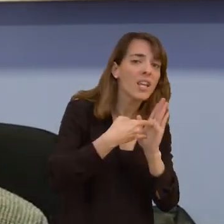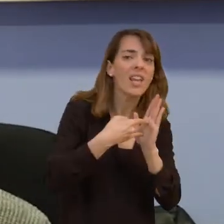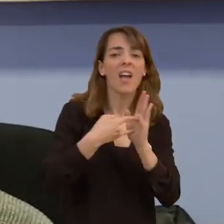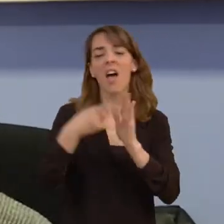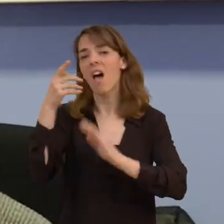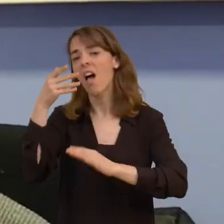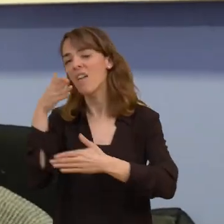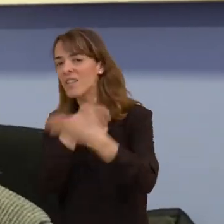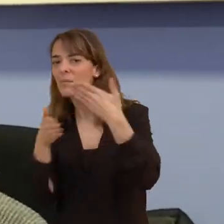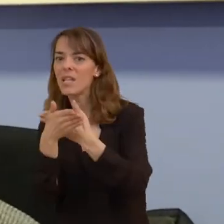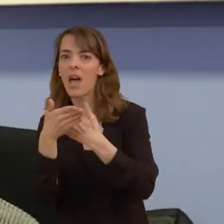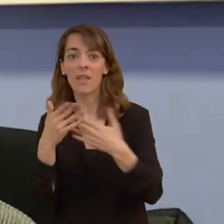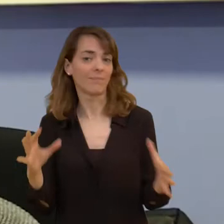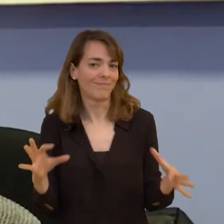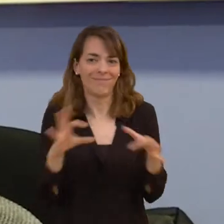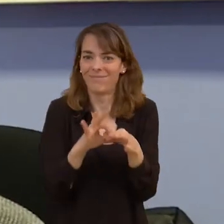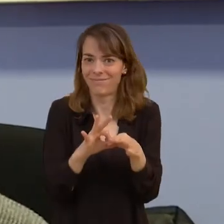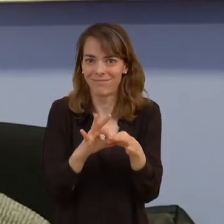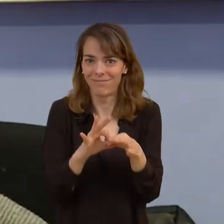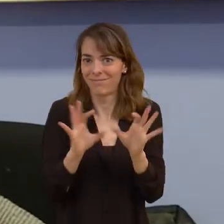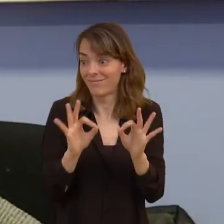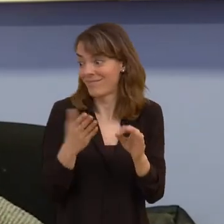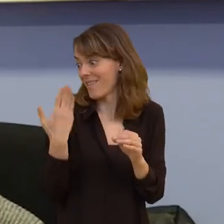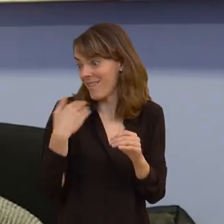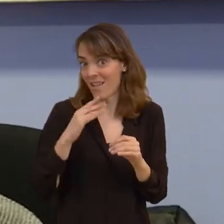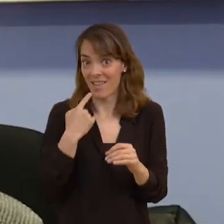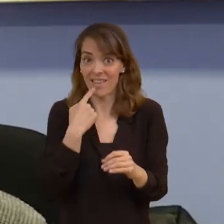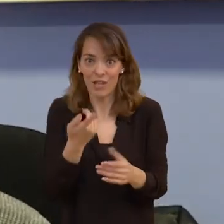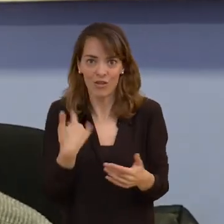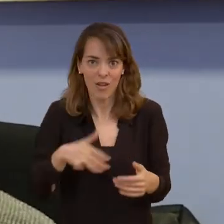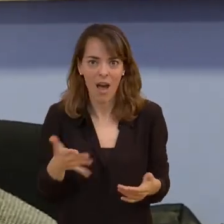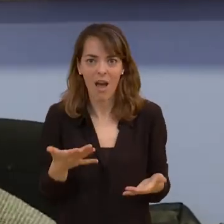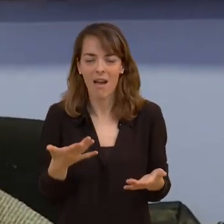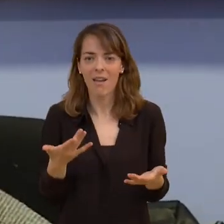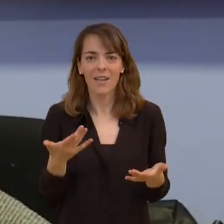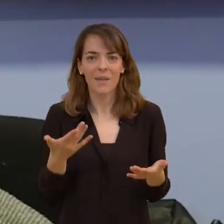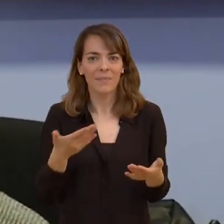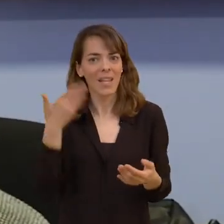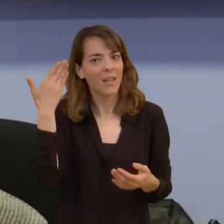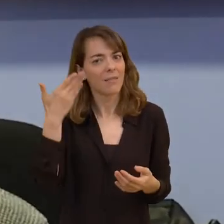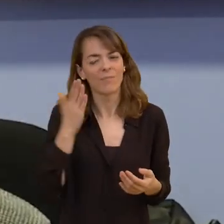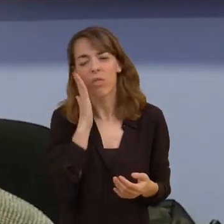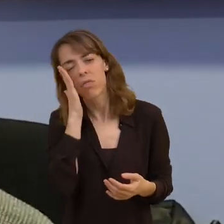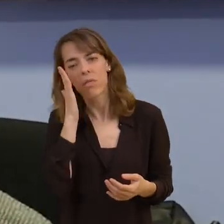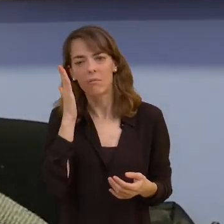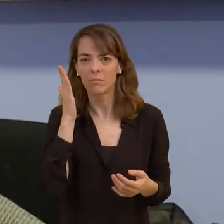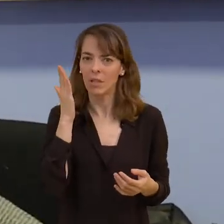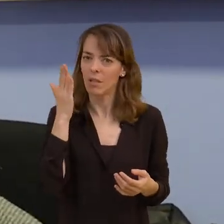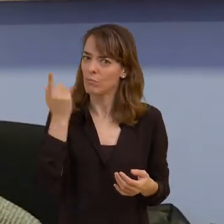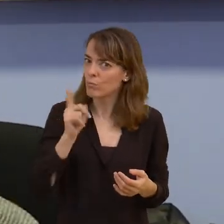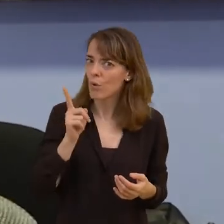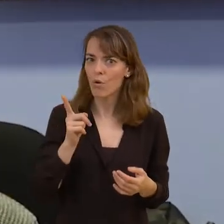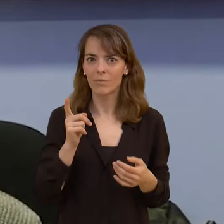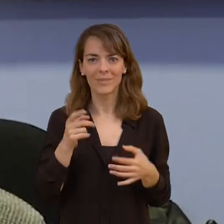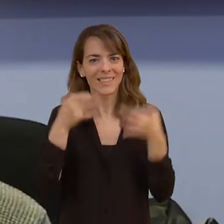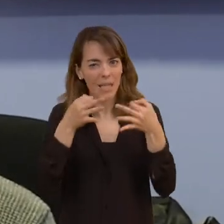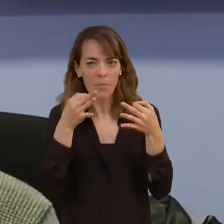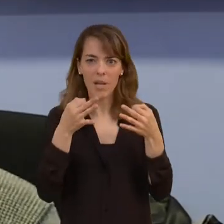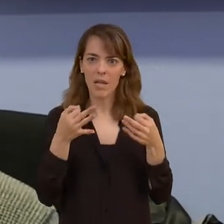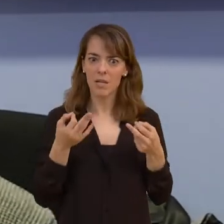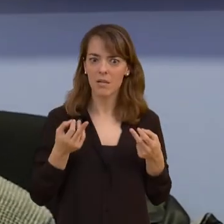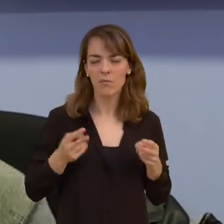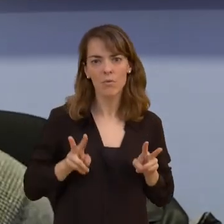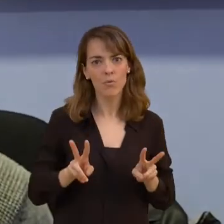van muy de la mano y como he dicho anteriormente es importante no dormirse y estar siempre a la última